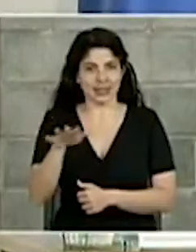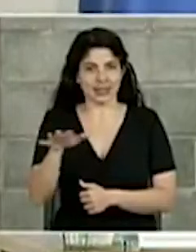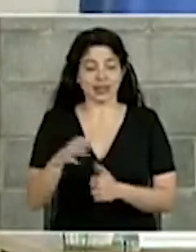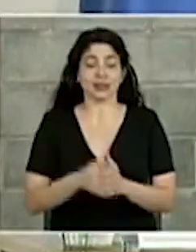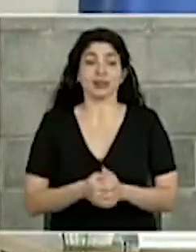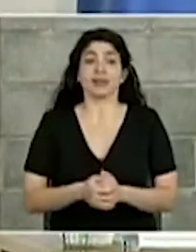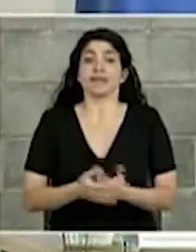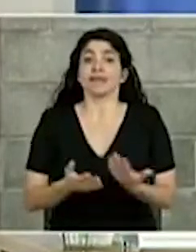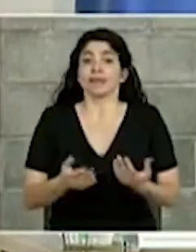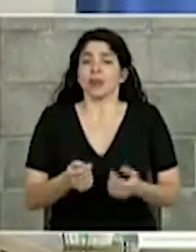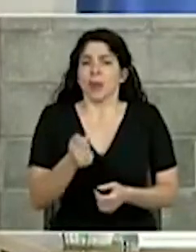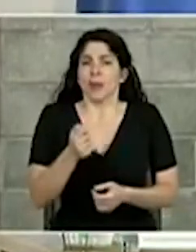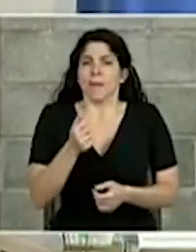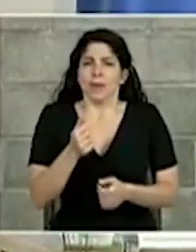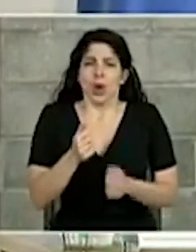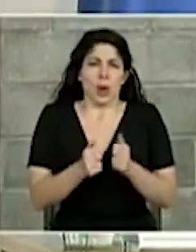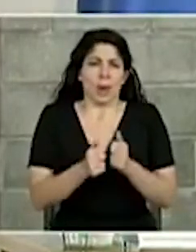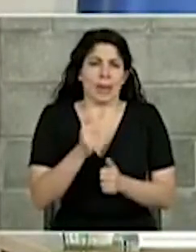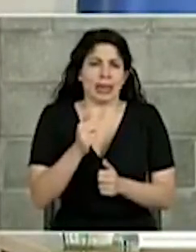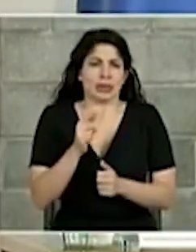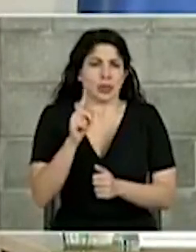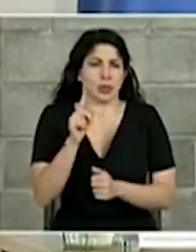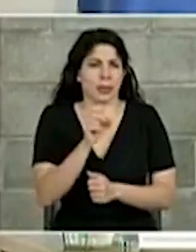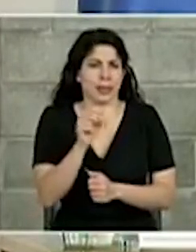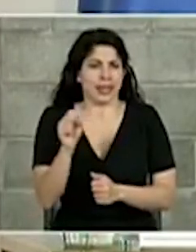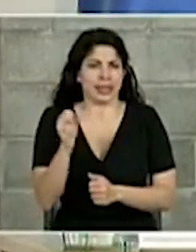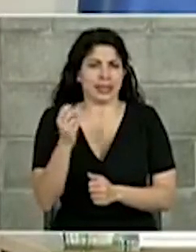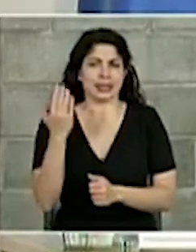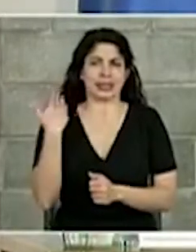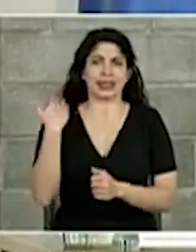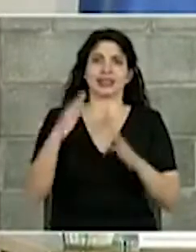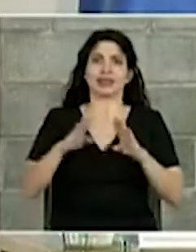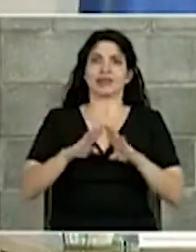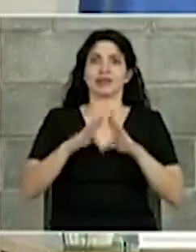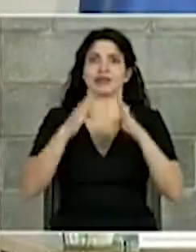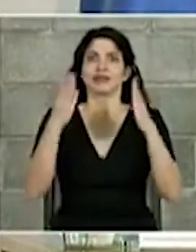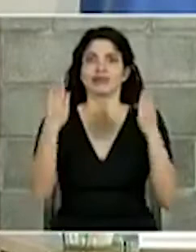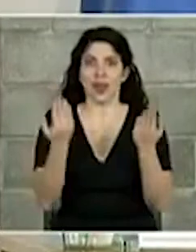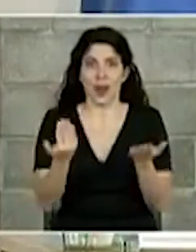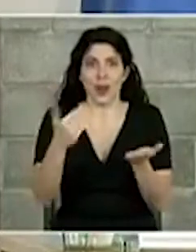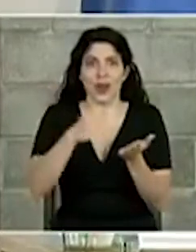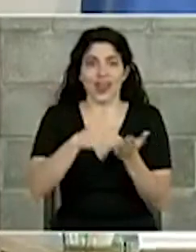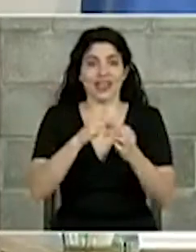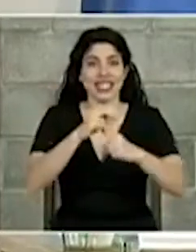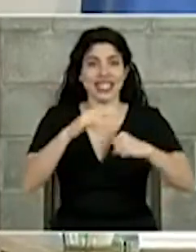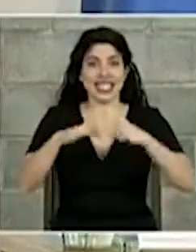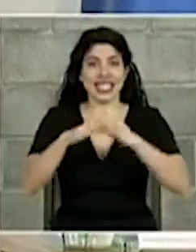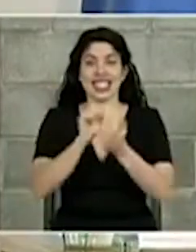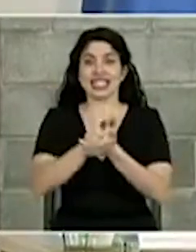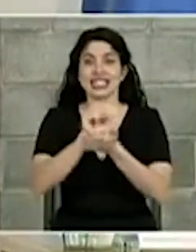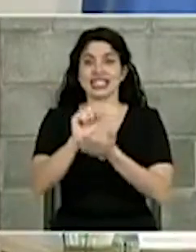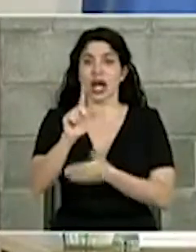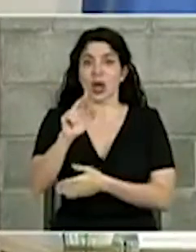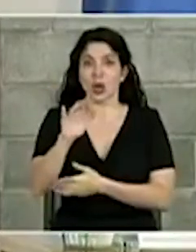A un poco más de un mes de que abre sus puertas de nuevo la Isla San Lucas,